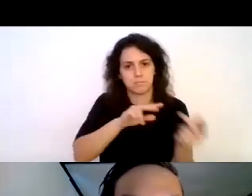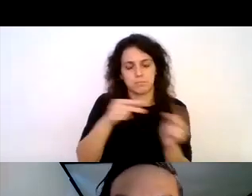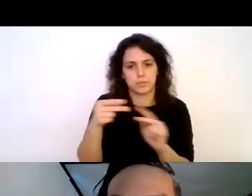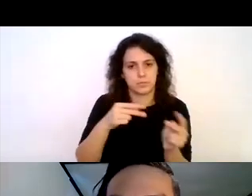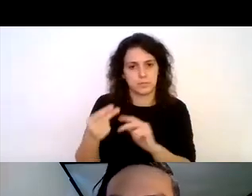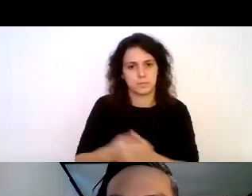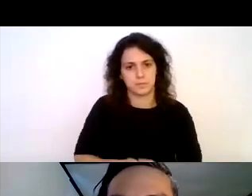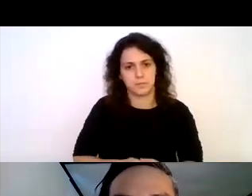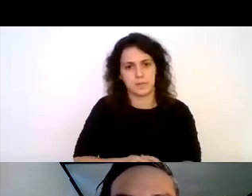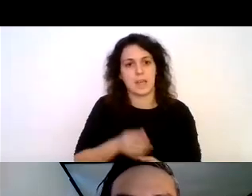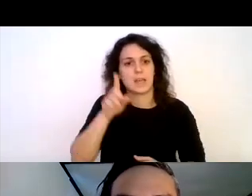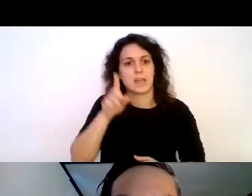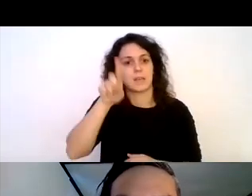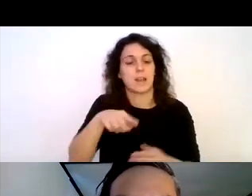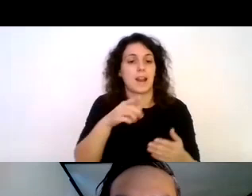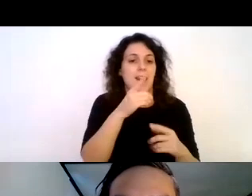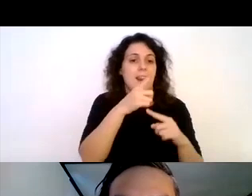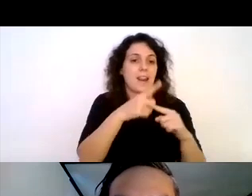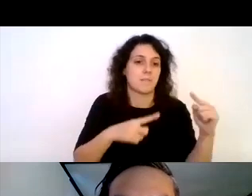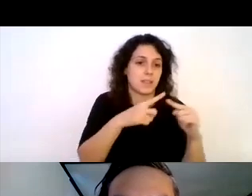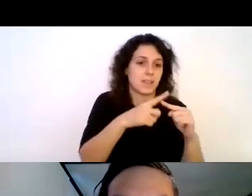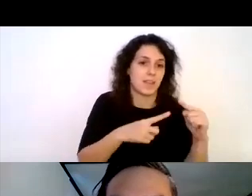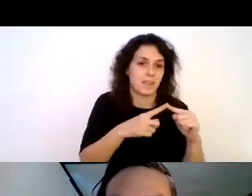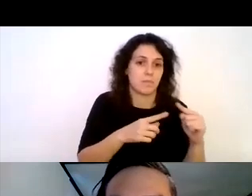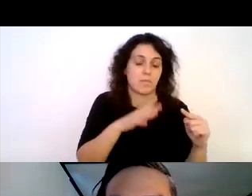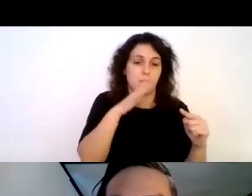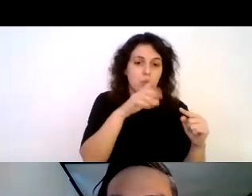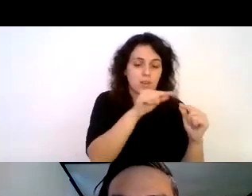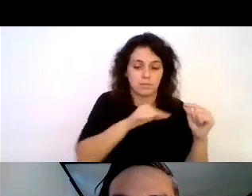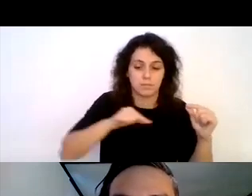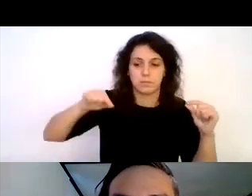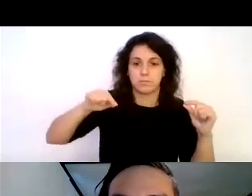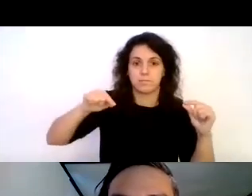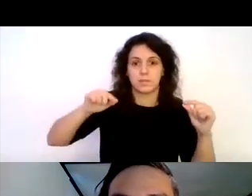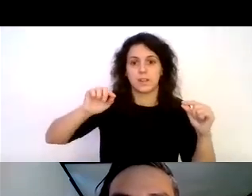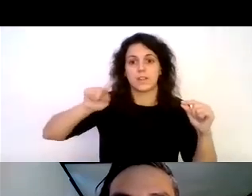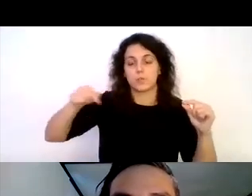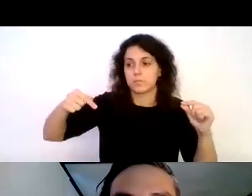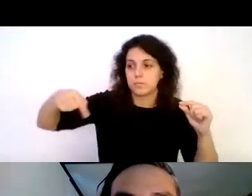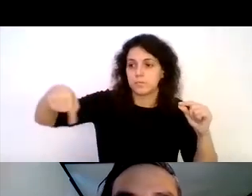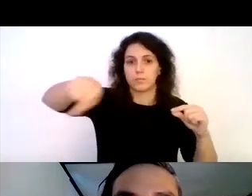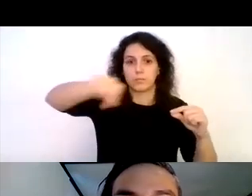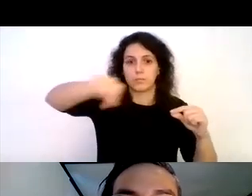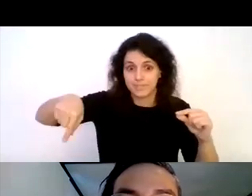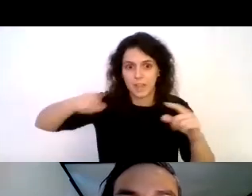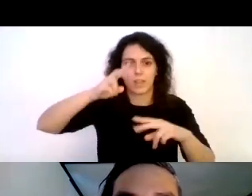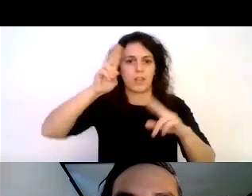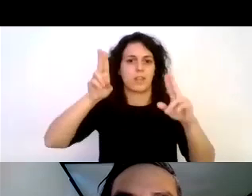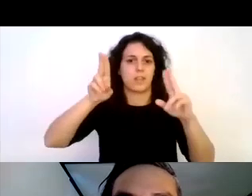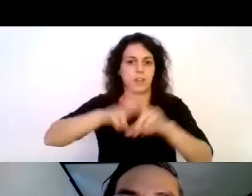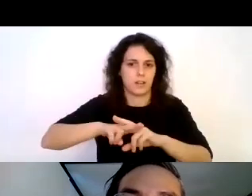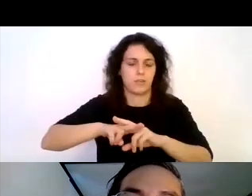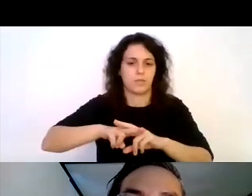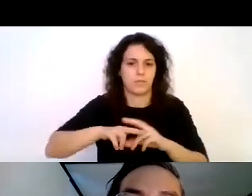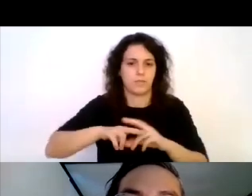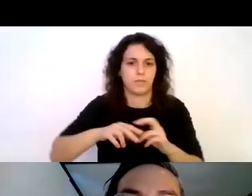También está solo la mitad demarcada ya que la mitad del lado de la costa estaba cerrado por un plan de conservación del Pilpilén